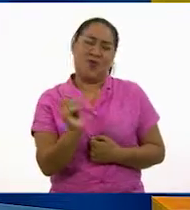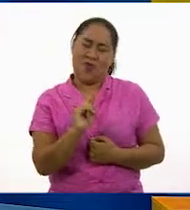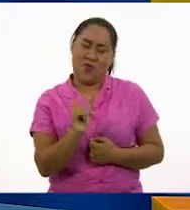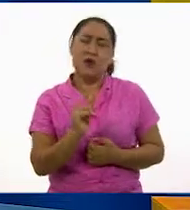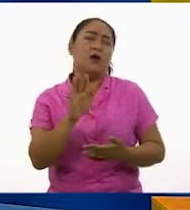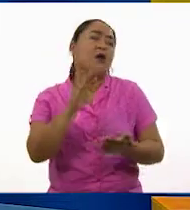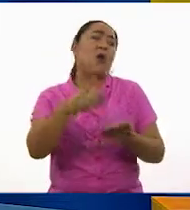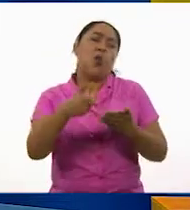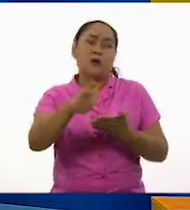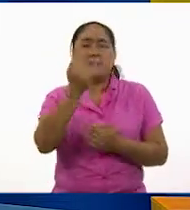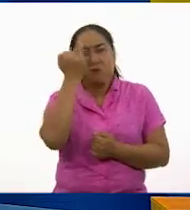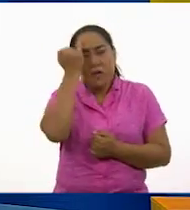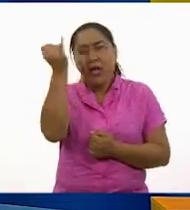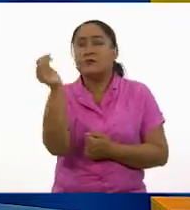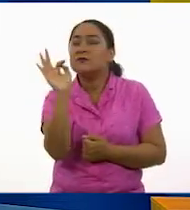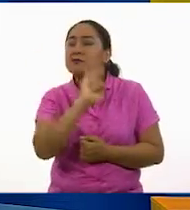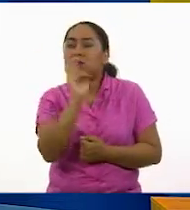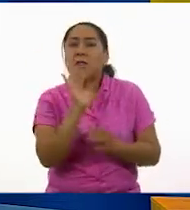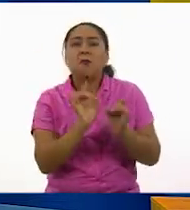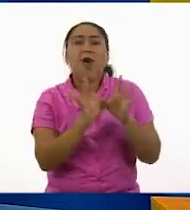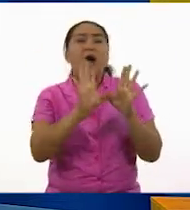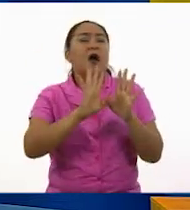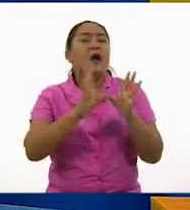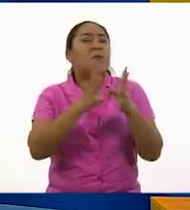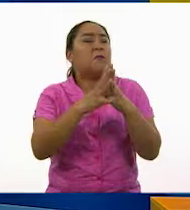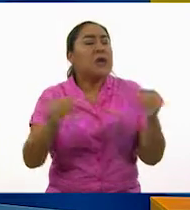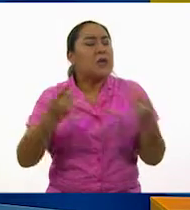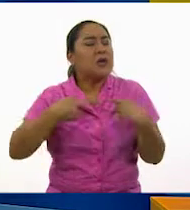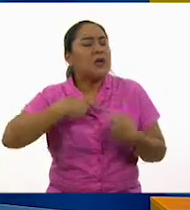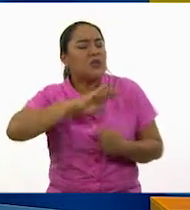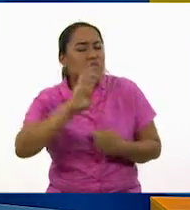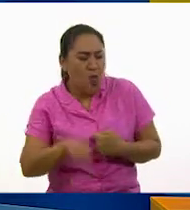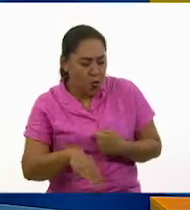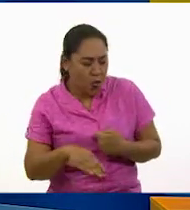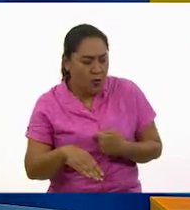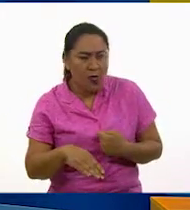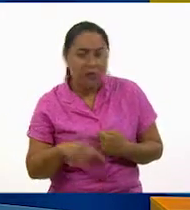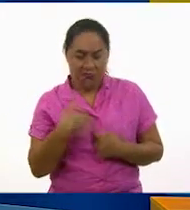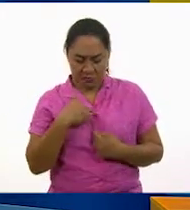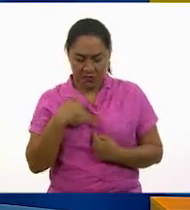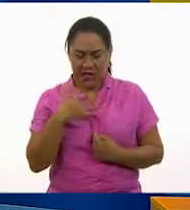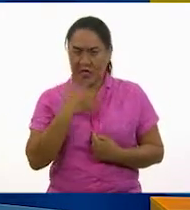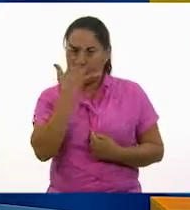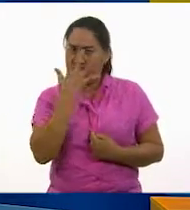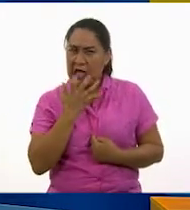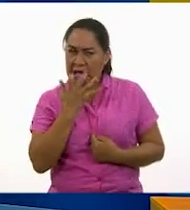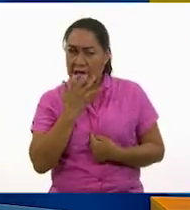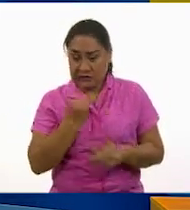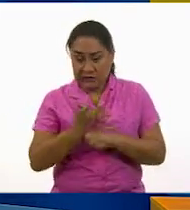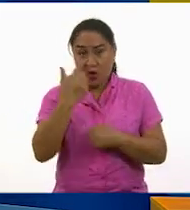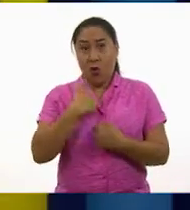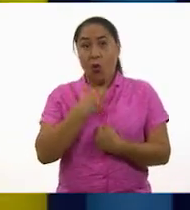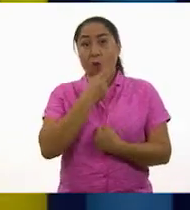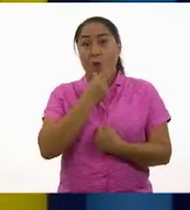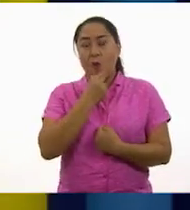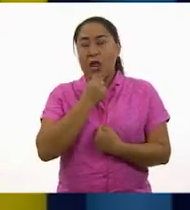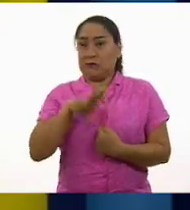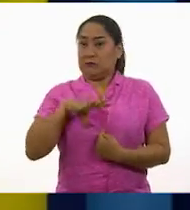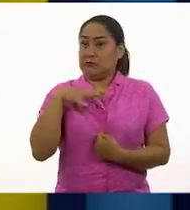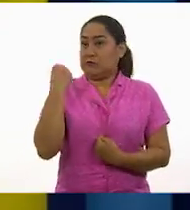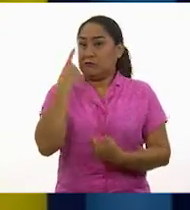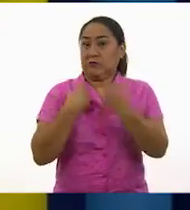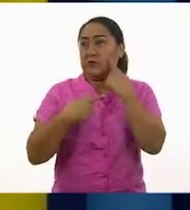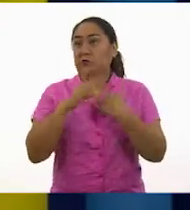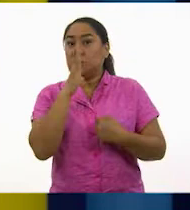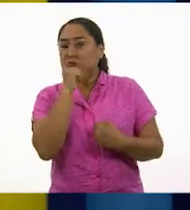¿qué pasa si pierdes a un ser querido? Cuando te sientes triste. ¿Sólo por ser hombre no puedes llorar? ¡Qué